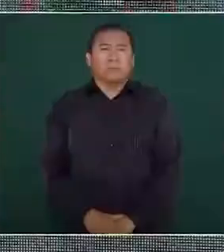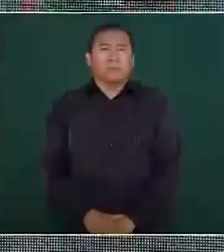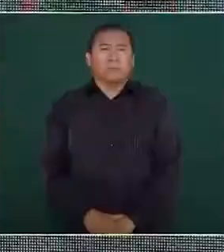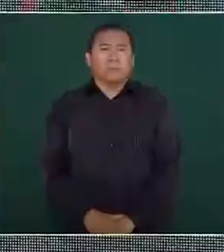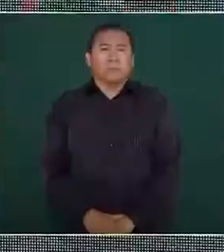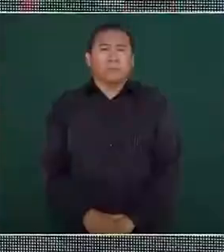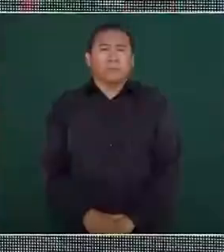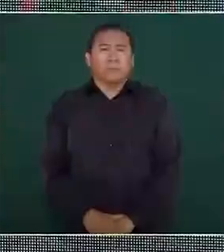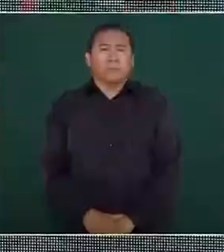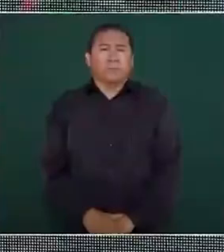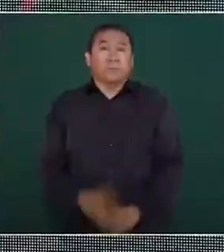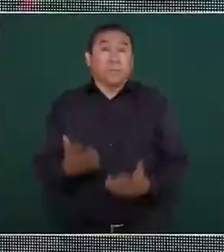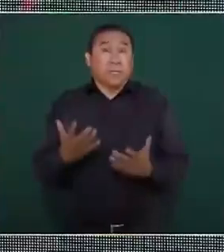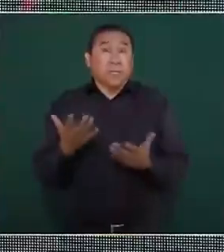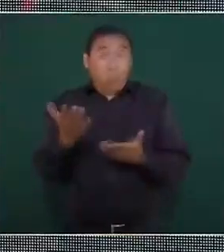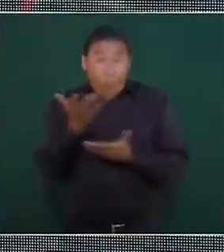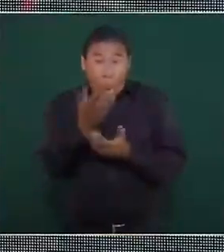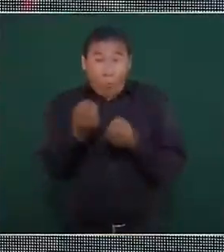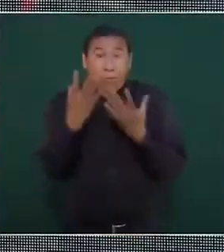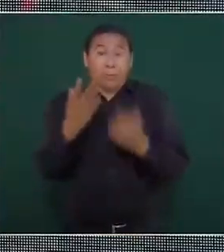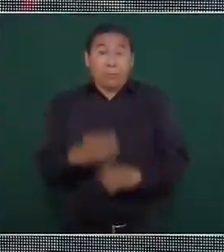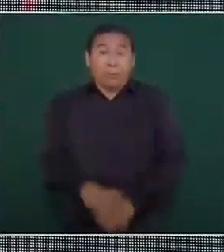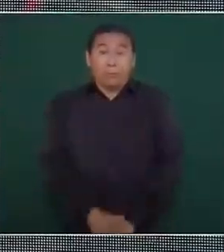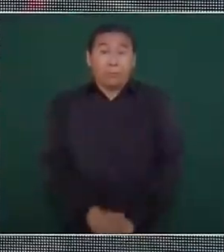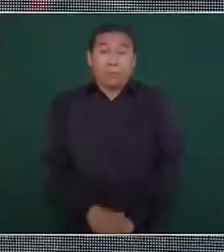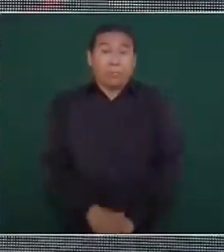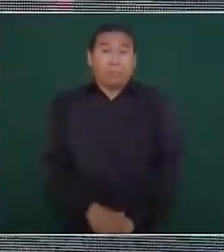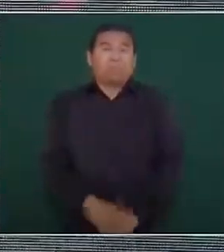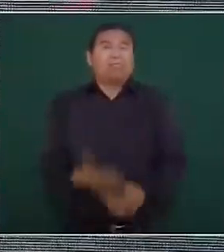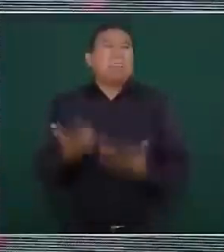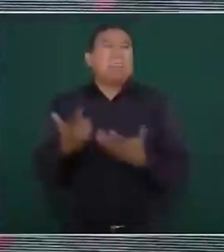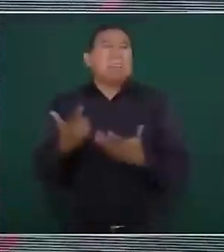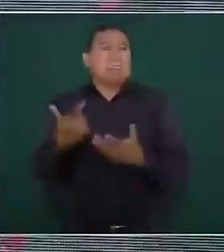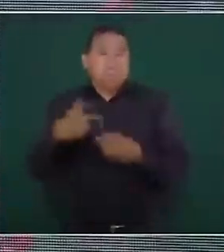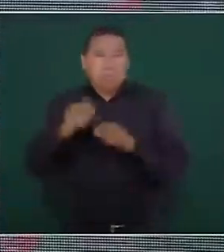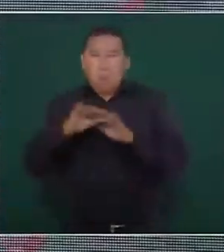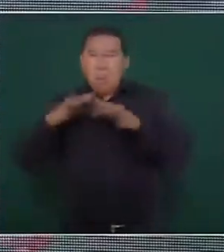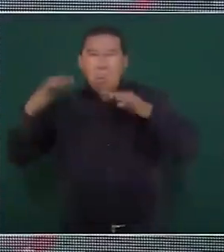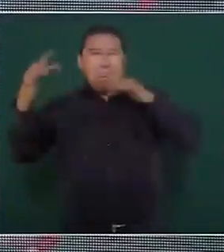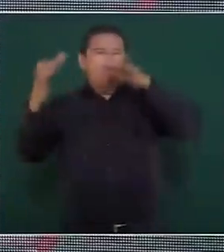evitar de emisiones de gases contaminantes